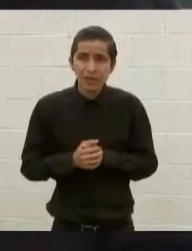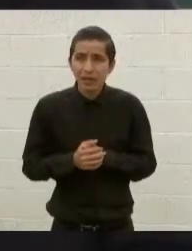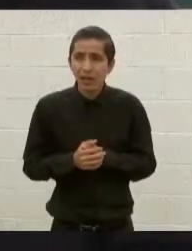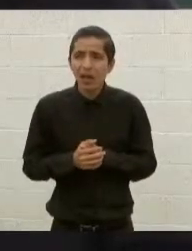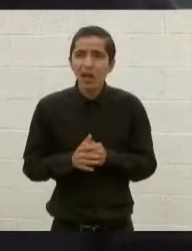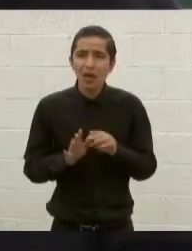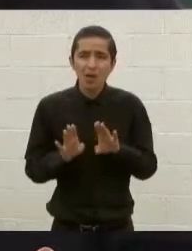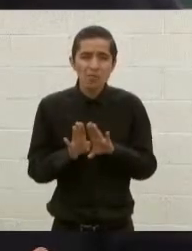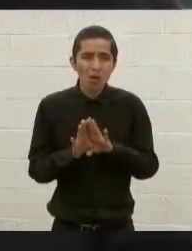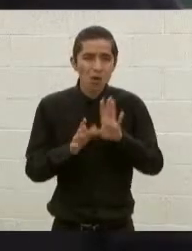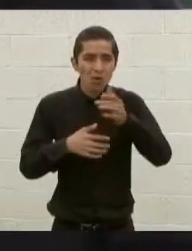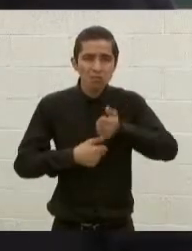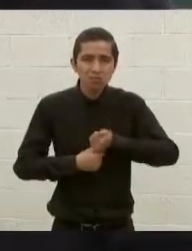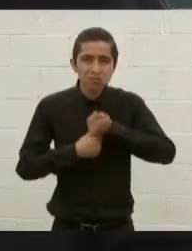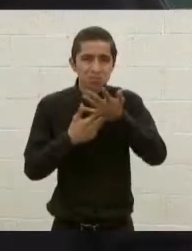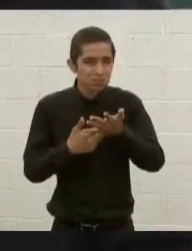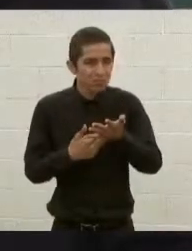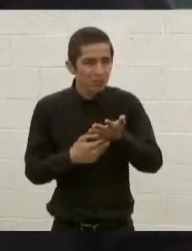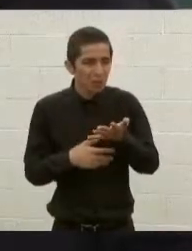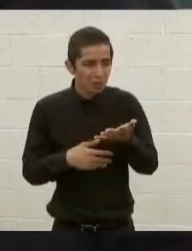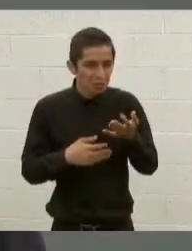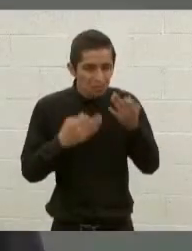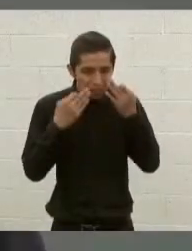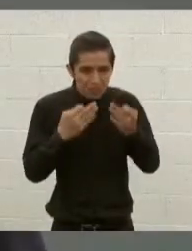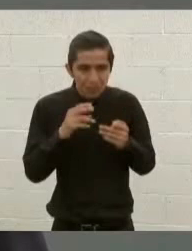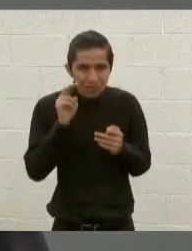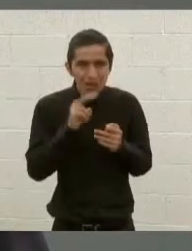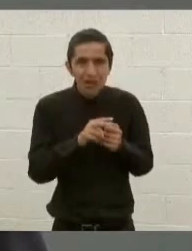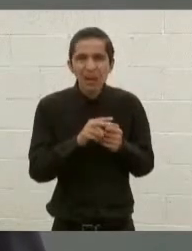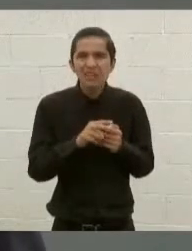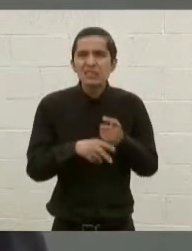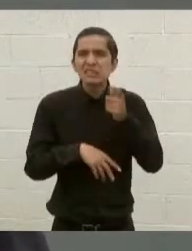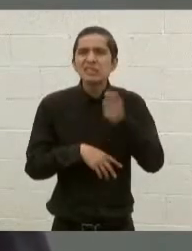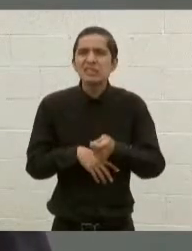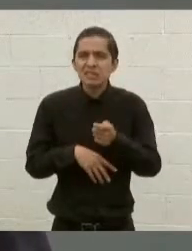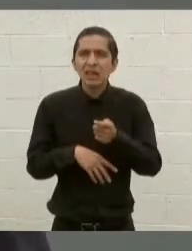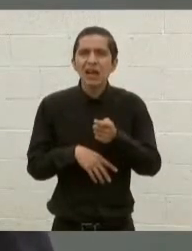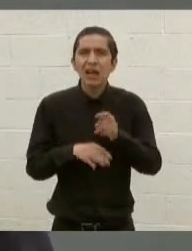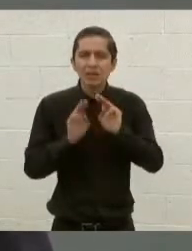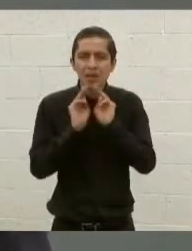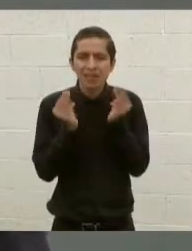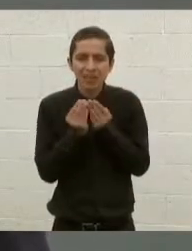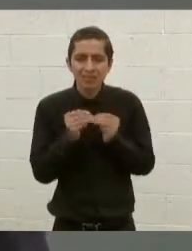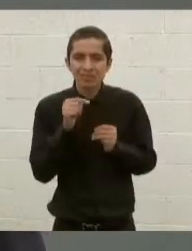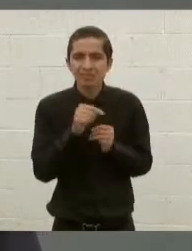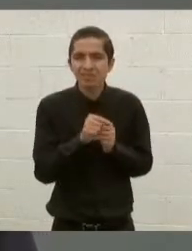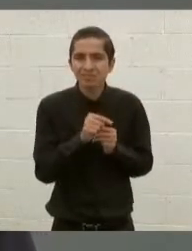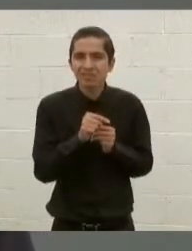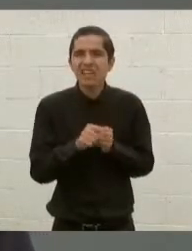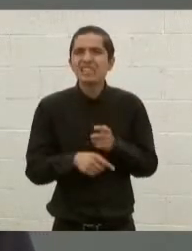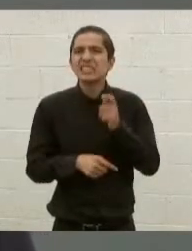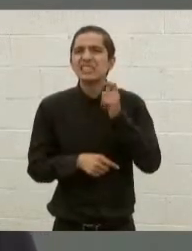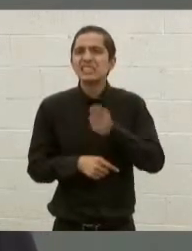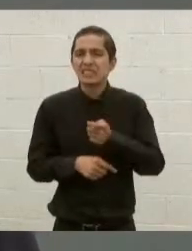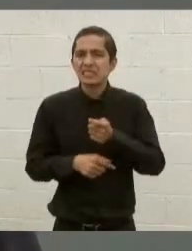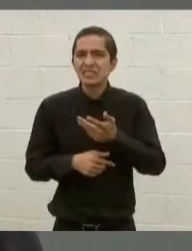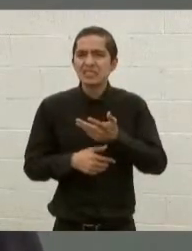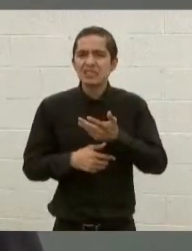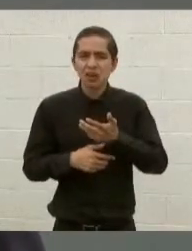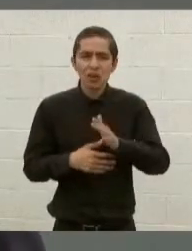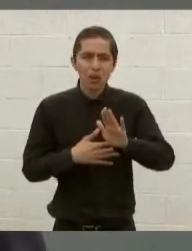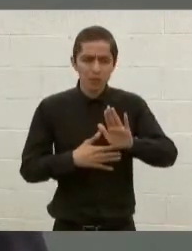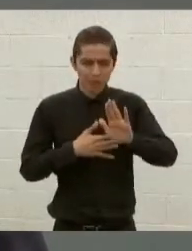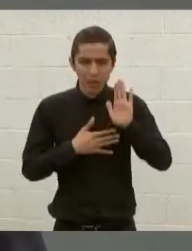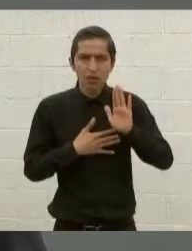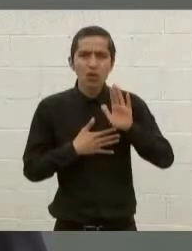declaración es de combate al crimen organizado, es una declaración de compromiso